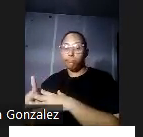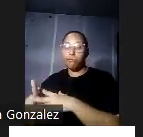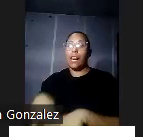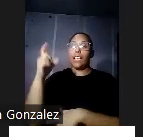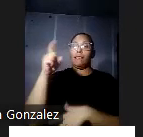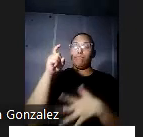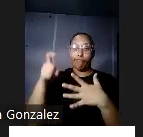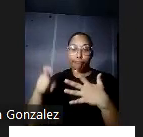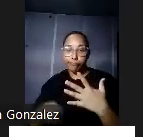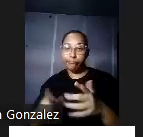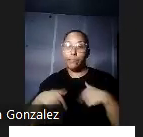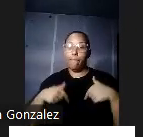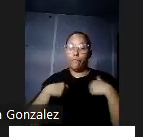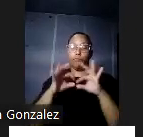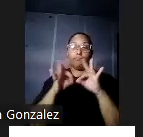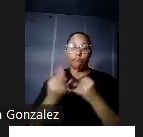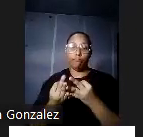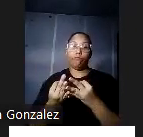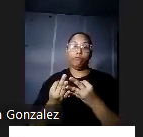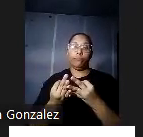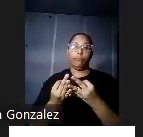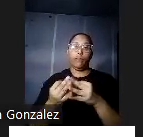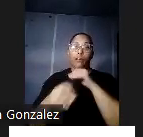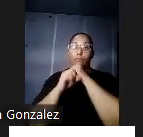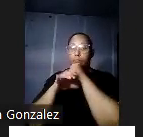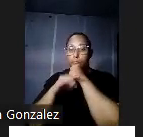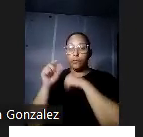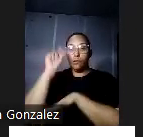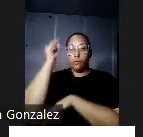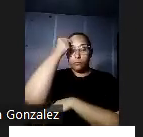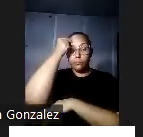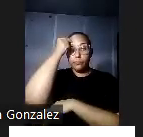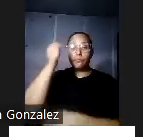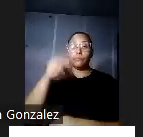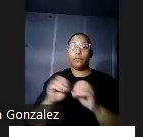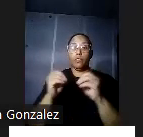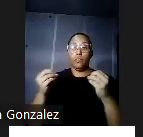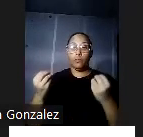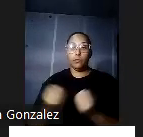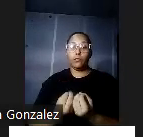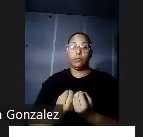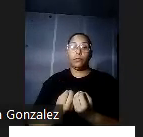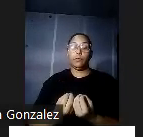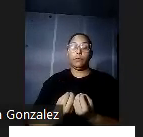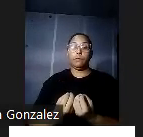viviendas plurifamiliares. Con la promoción gubernamental de oficinas como Fomento y Turismo